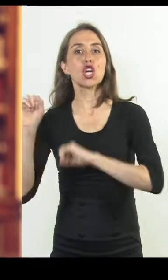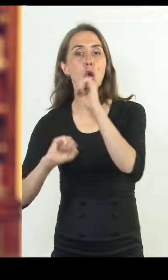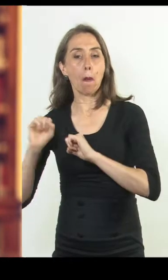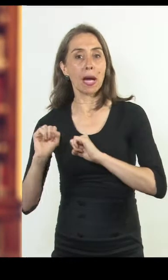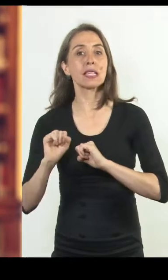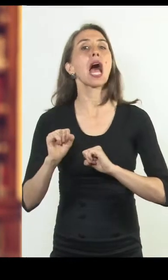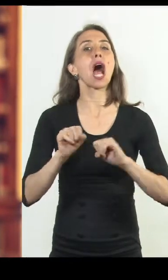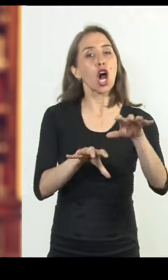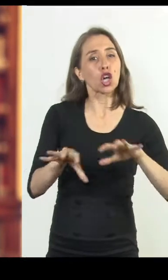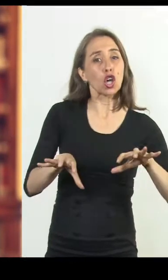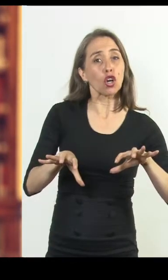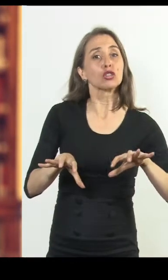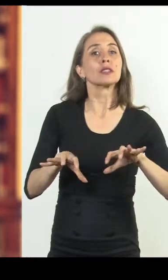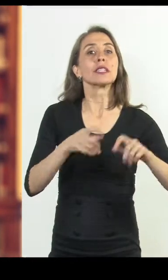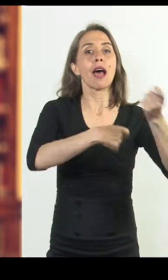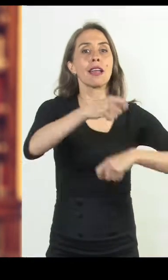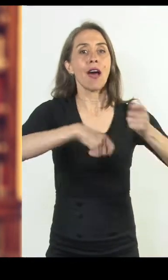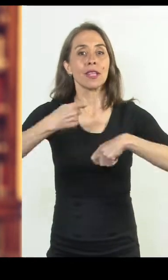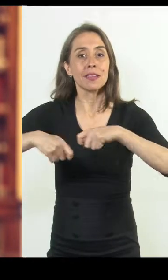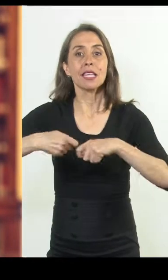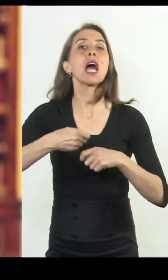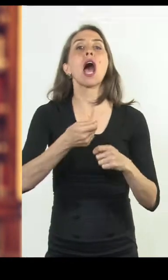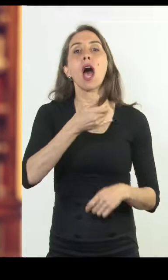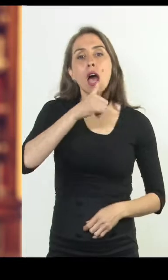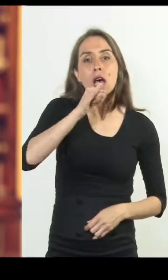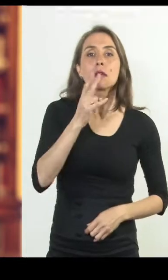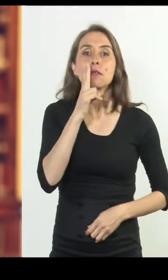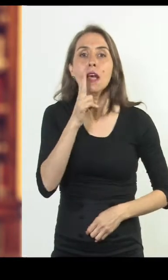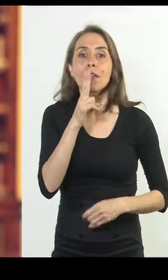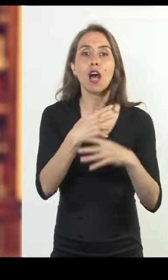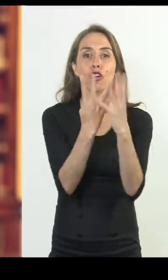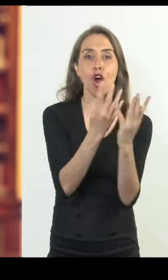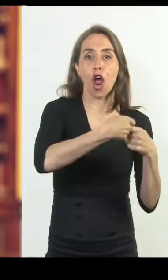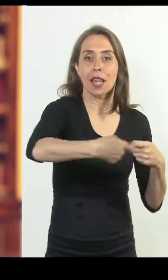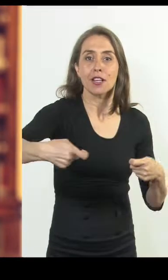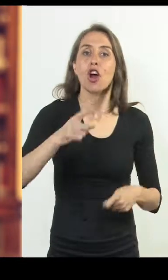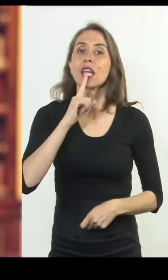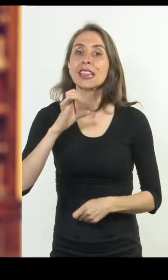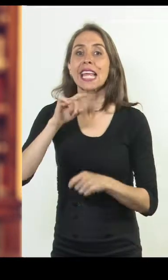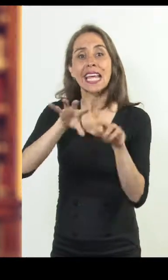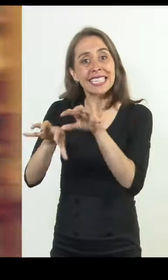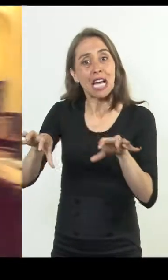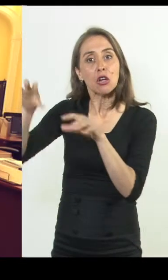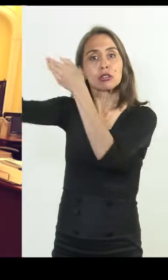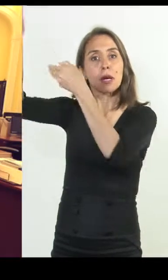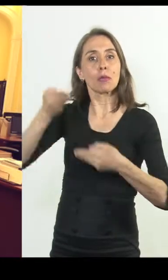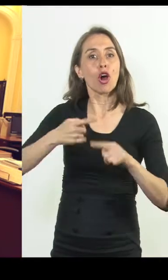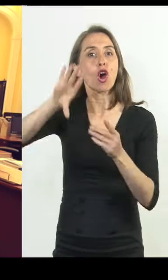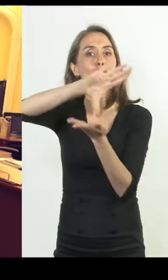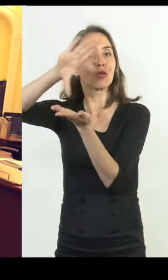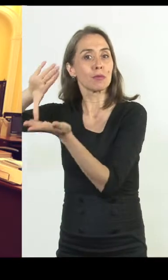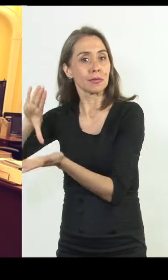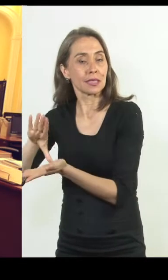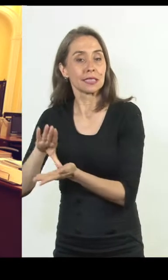distribución de diversos productos como el tabaco, el licor, los naipes, el té y otros artículos de procedencia extranjera. Sin embargo,